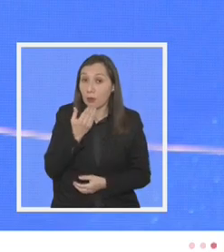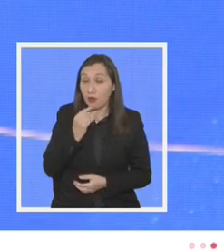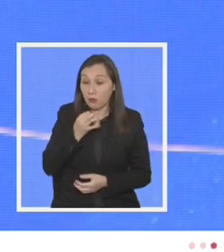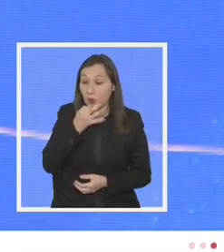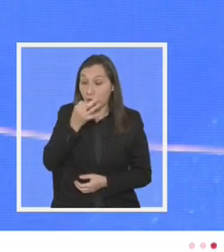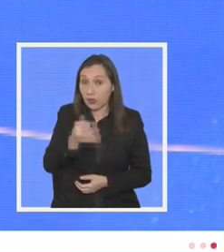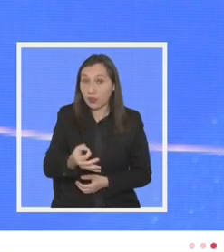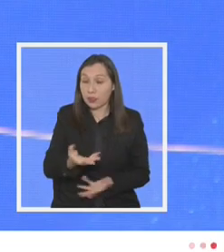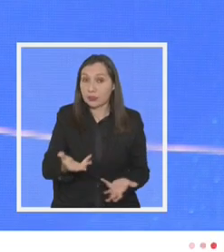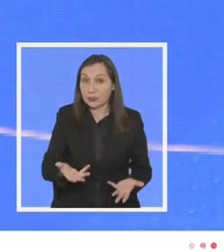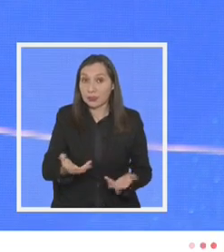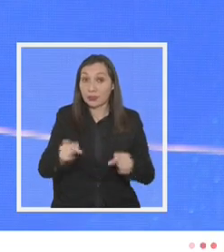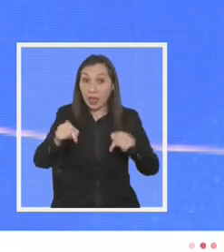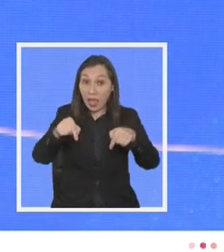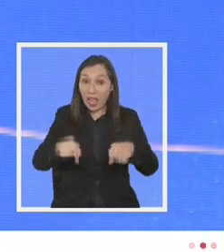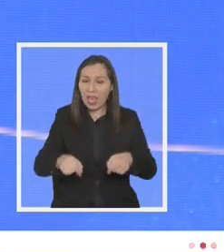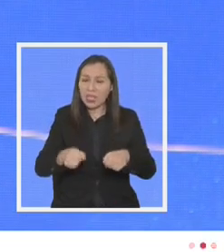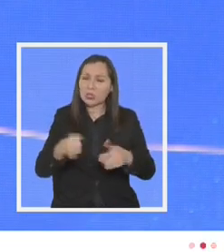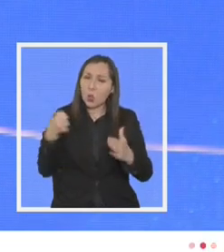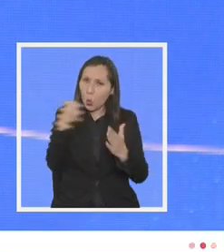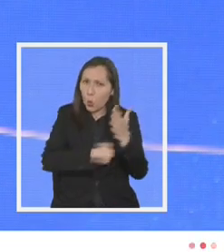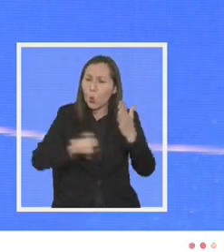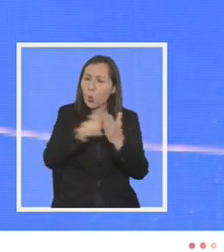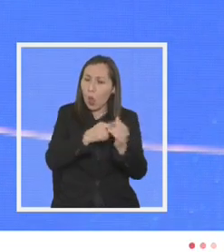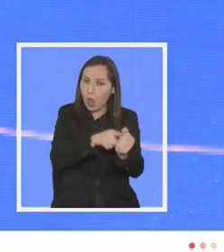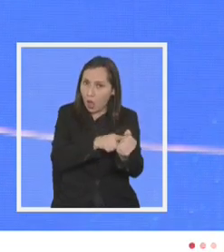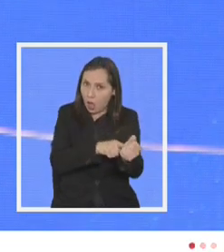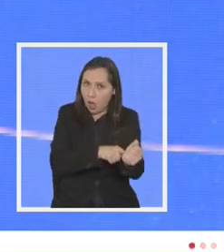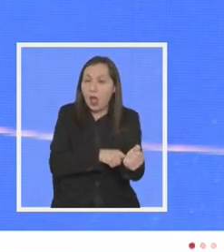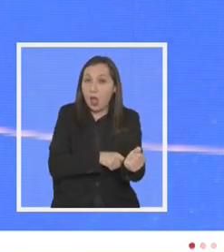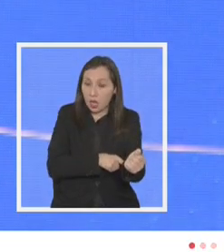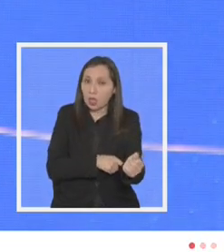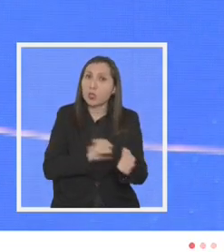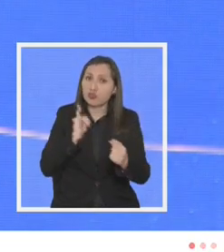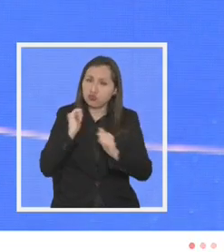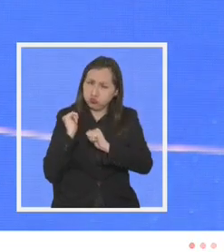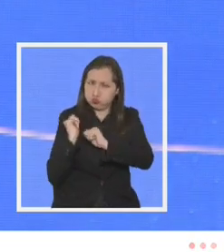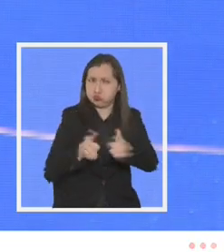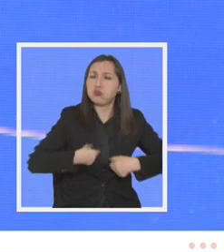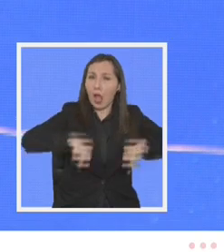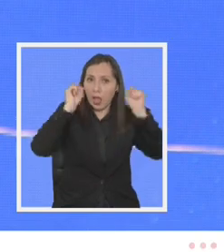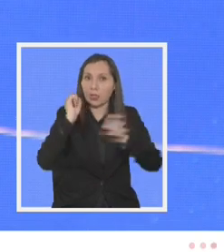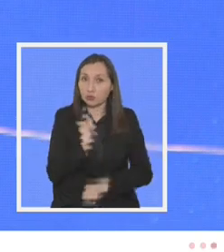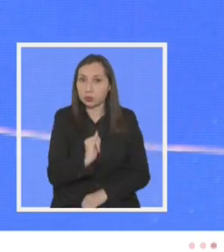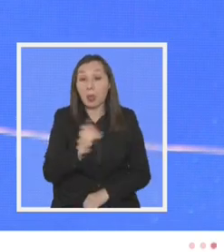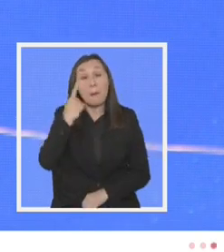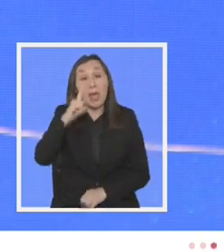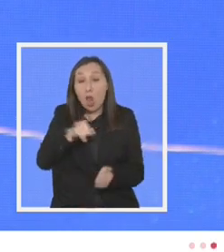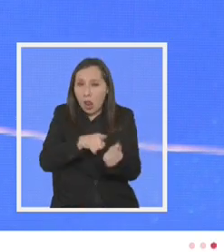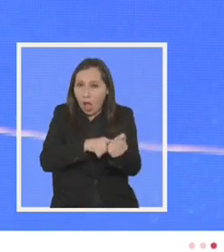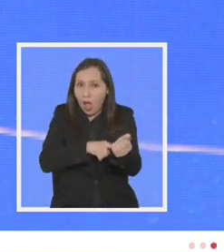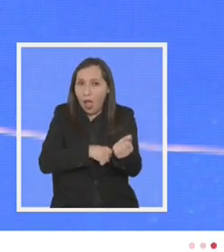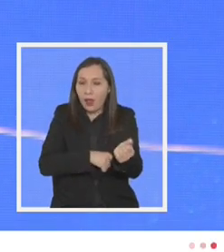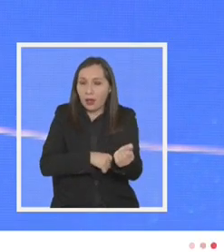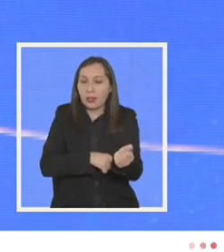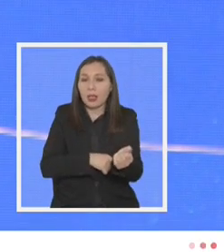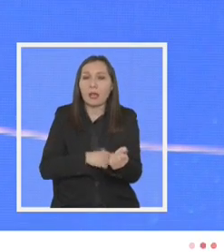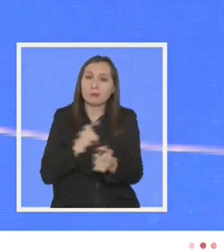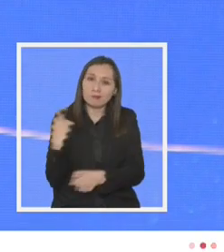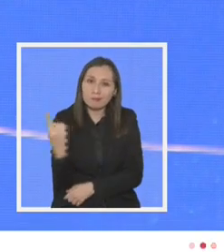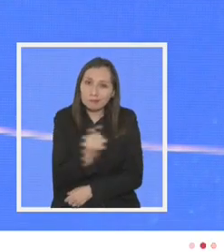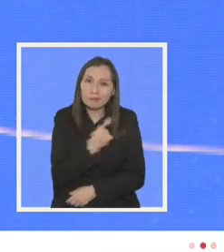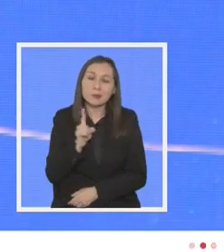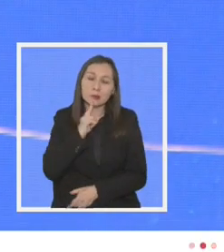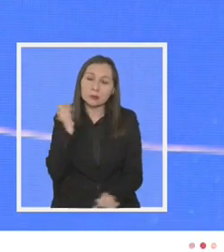debo decirles esta es una batalla larga la vamos a ganar pero es una batalla larga en la que